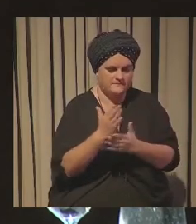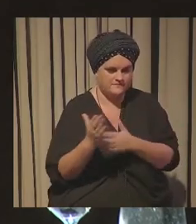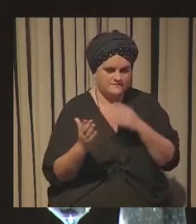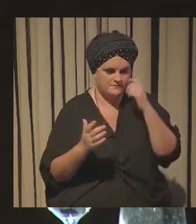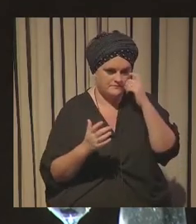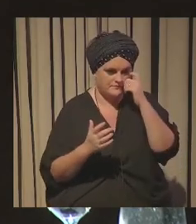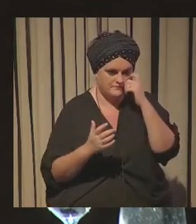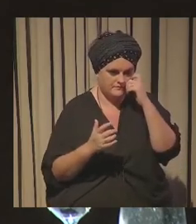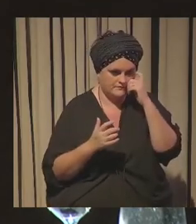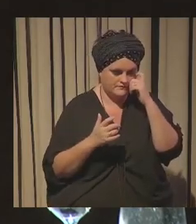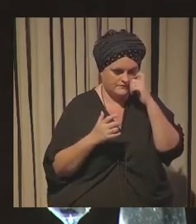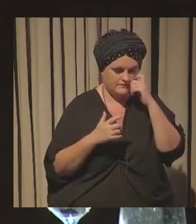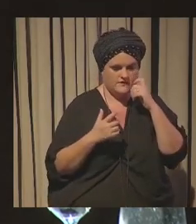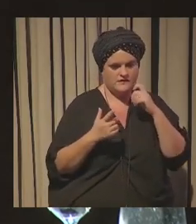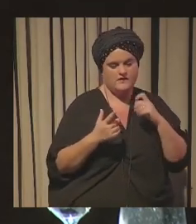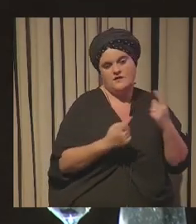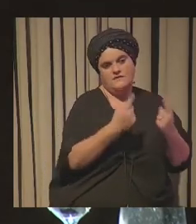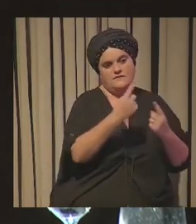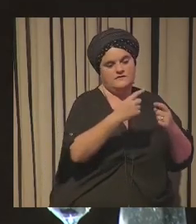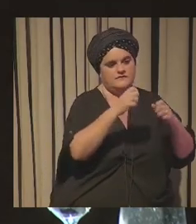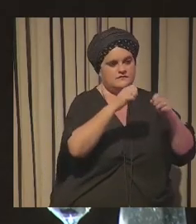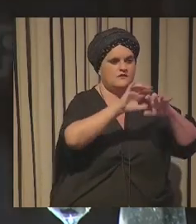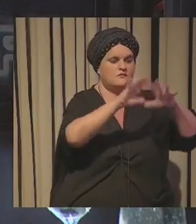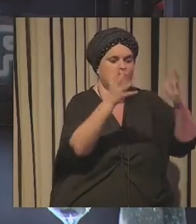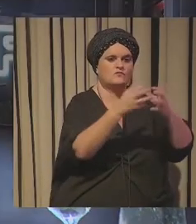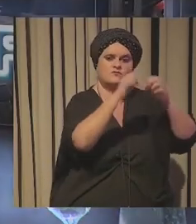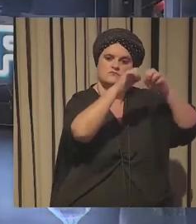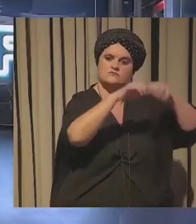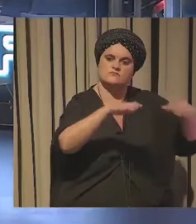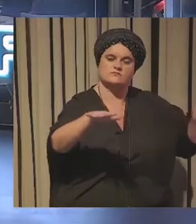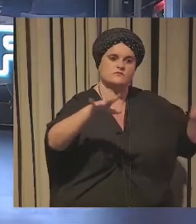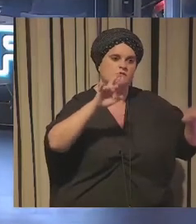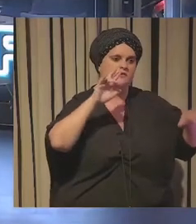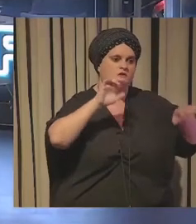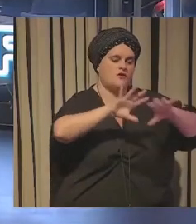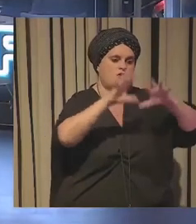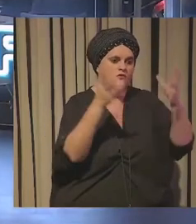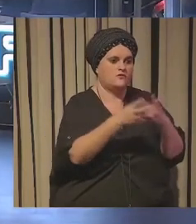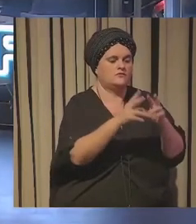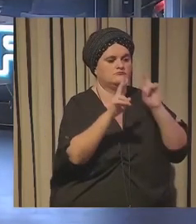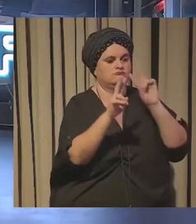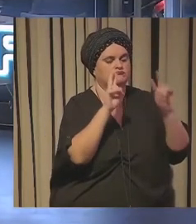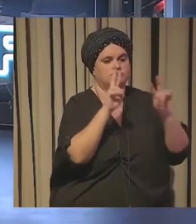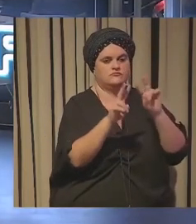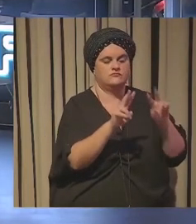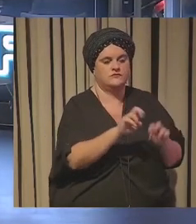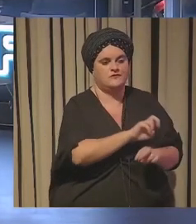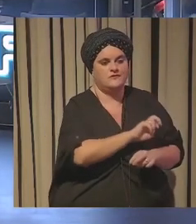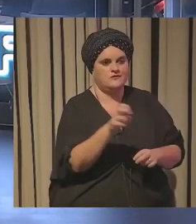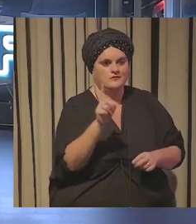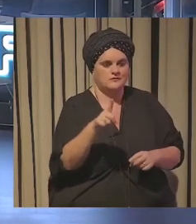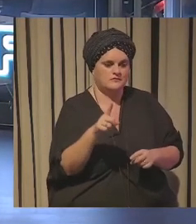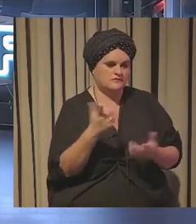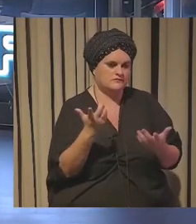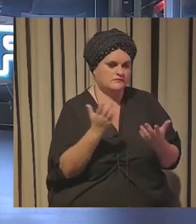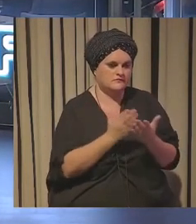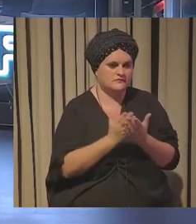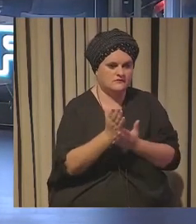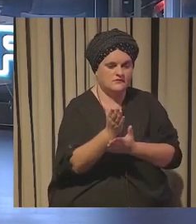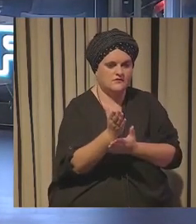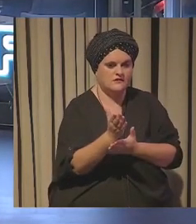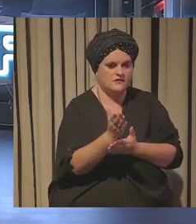utilizamos a modo divulgación y a saber por dónde va el mundo hacia dónde va una visión global pero luego también pues bueno trabajamos las tendencias también